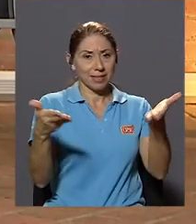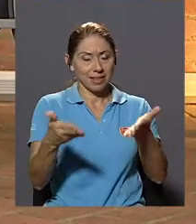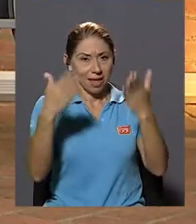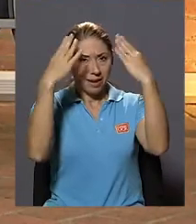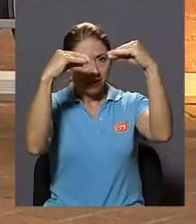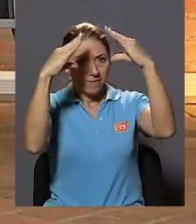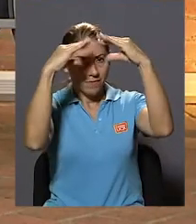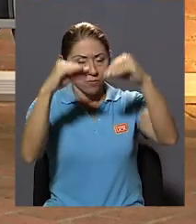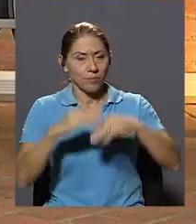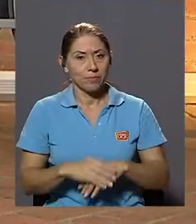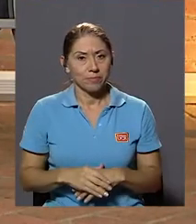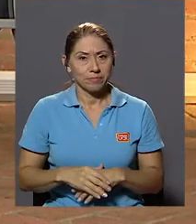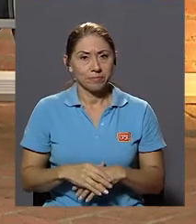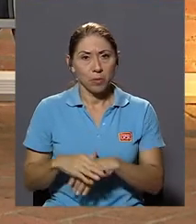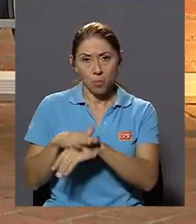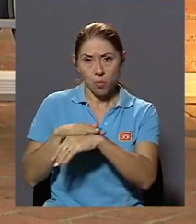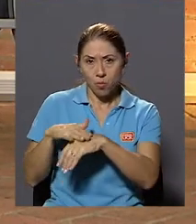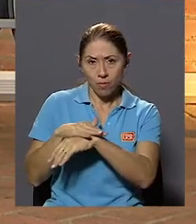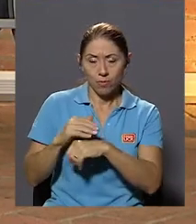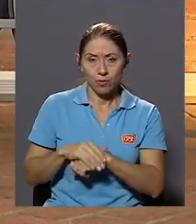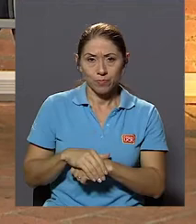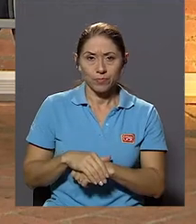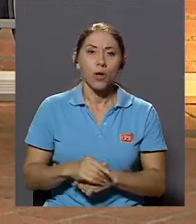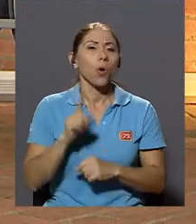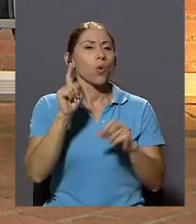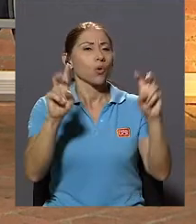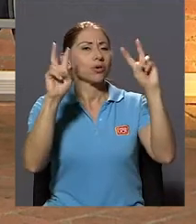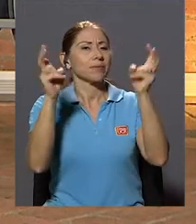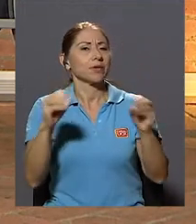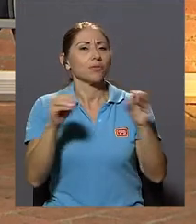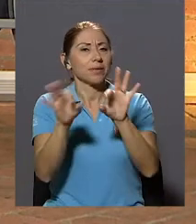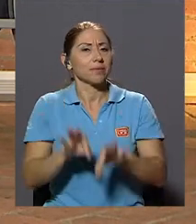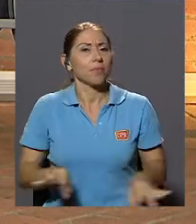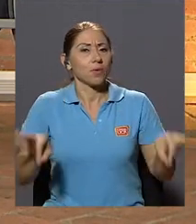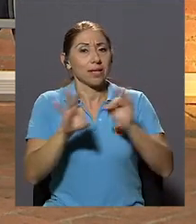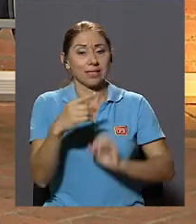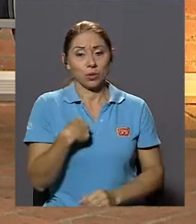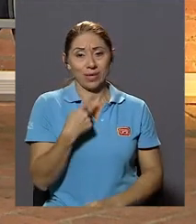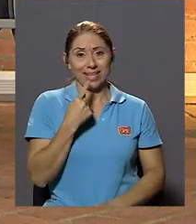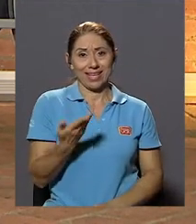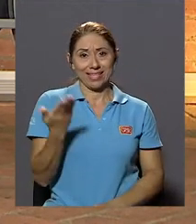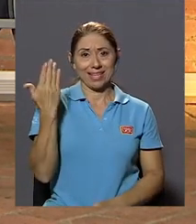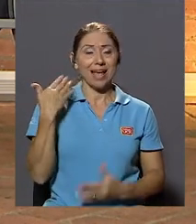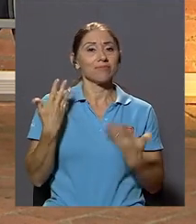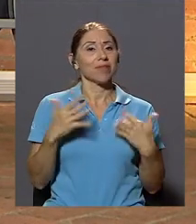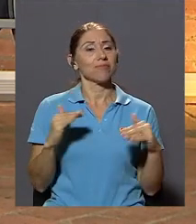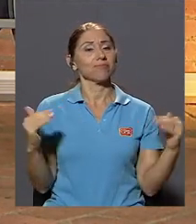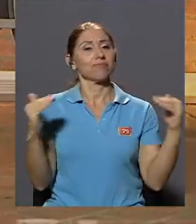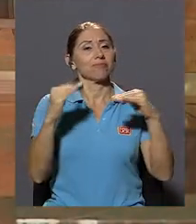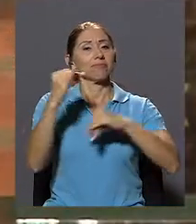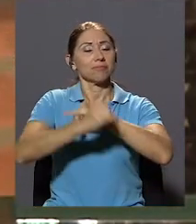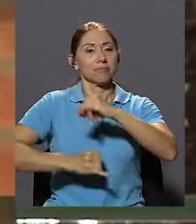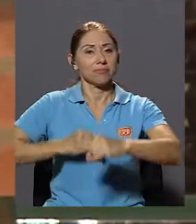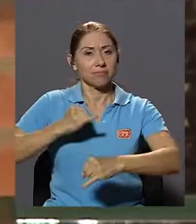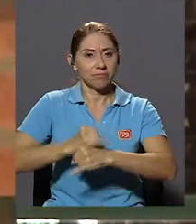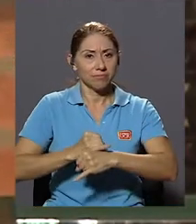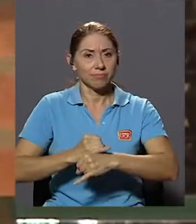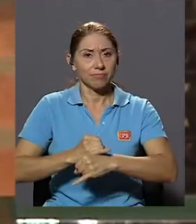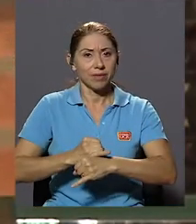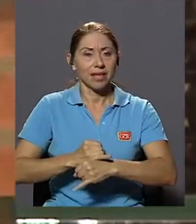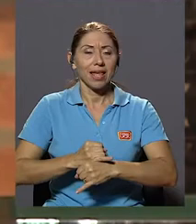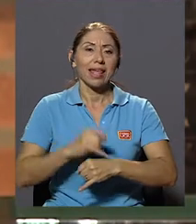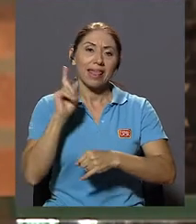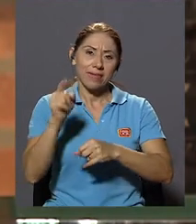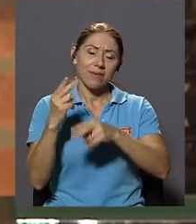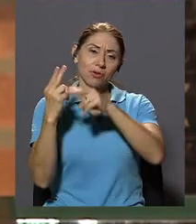Don Henning Bueno Uno de los aspectos Más importantes Fue el que ya mencioné La internacionalidad Que en este caso